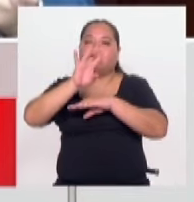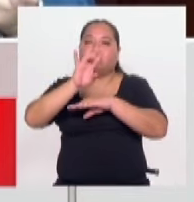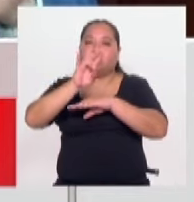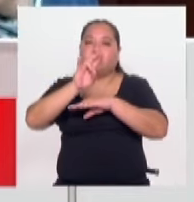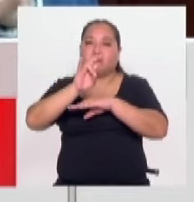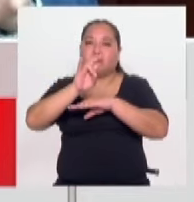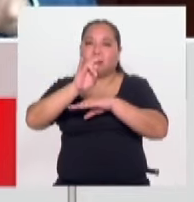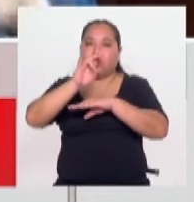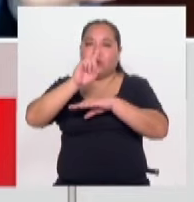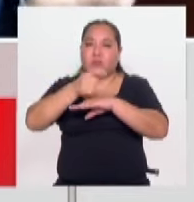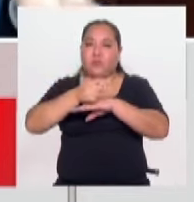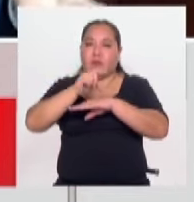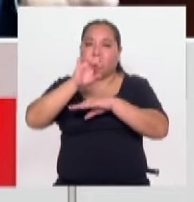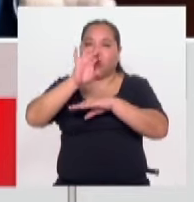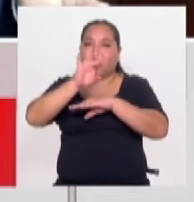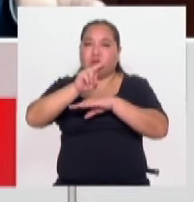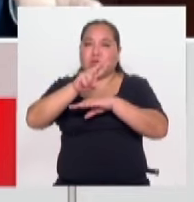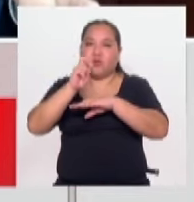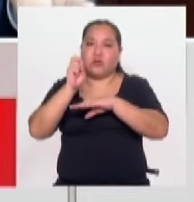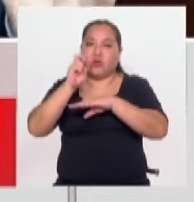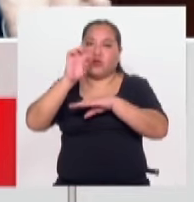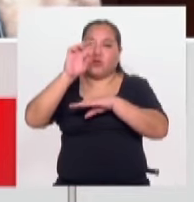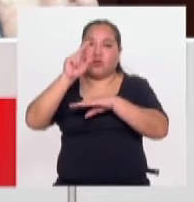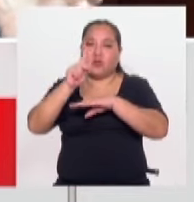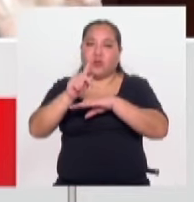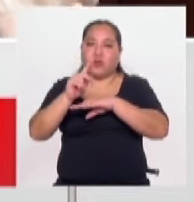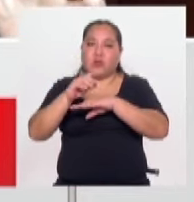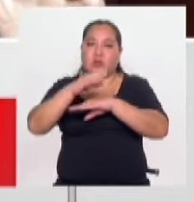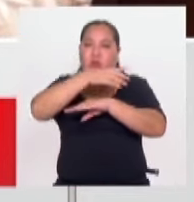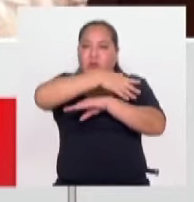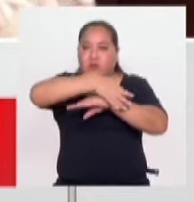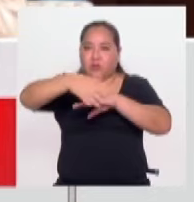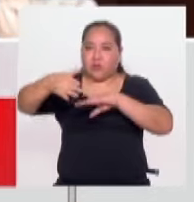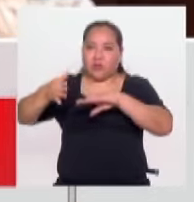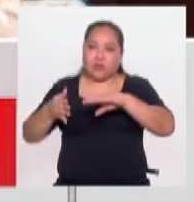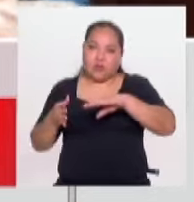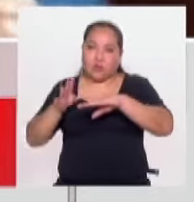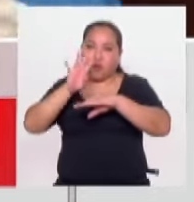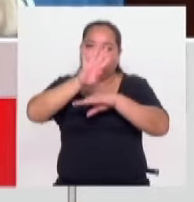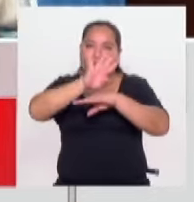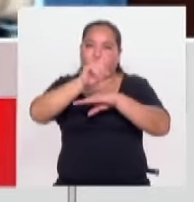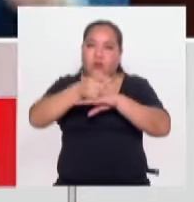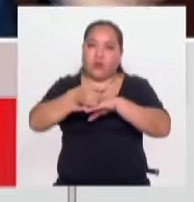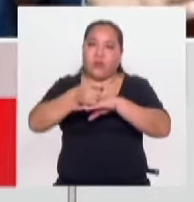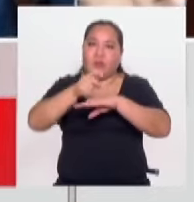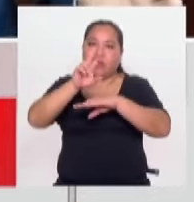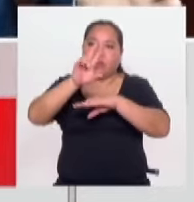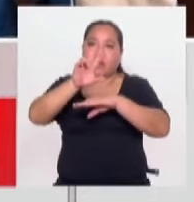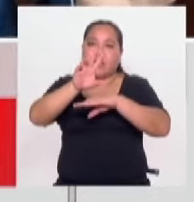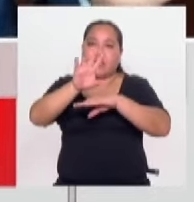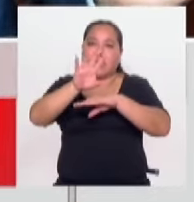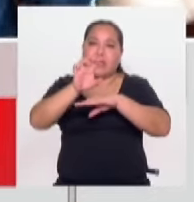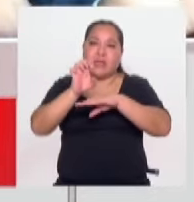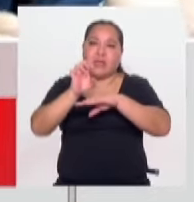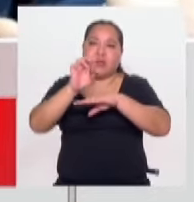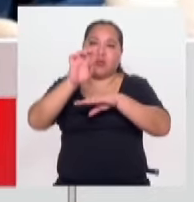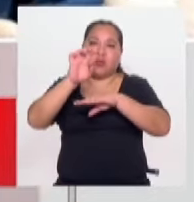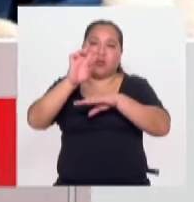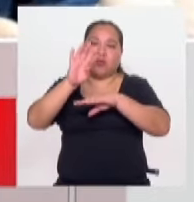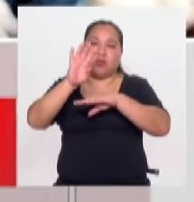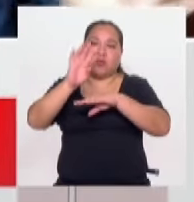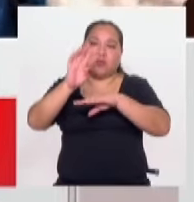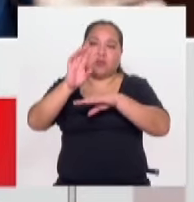países, y el Perú, hay 4.000 kilómetros de frontera. Son fronteras muy largas, que